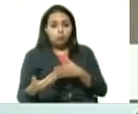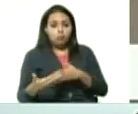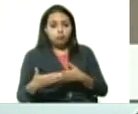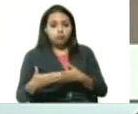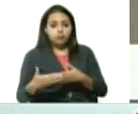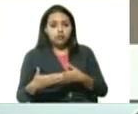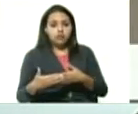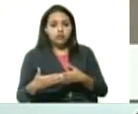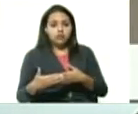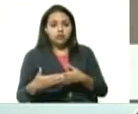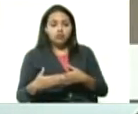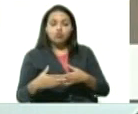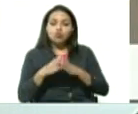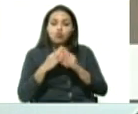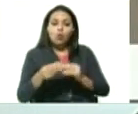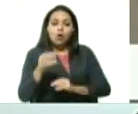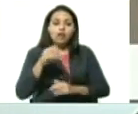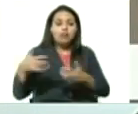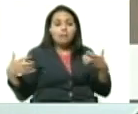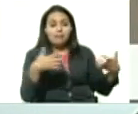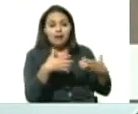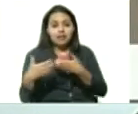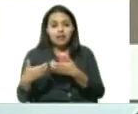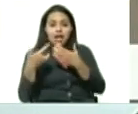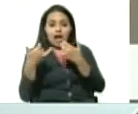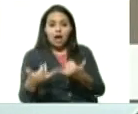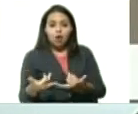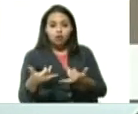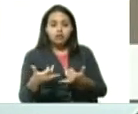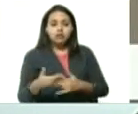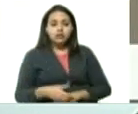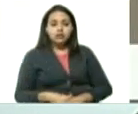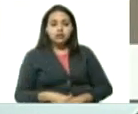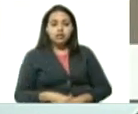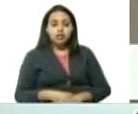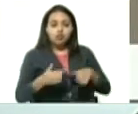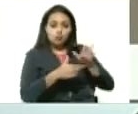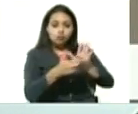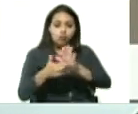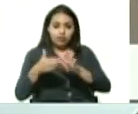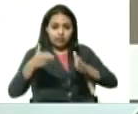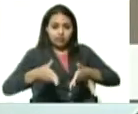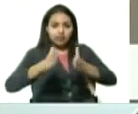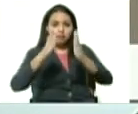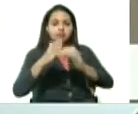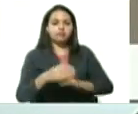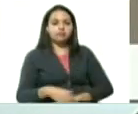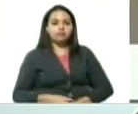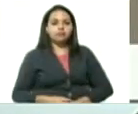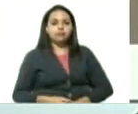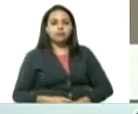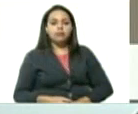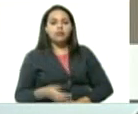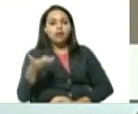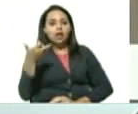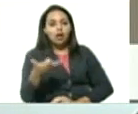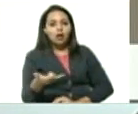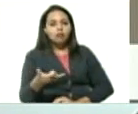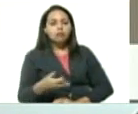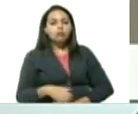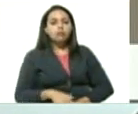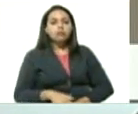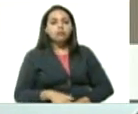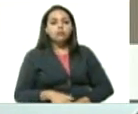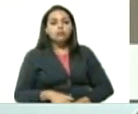bueno el destino nos ha tocado nos ha puesto en el camino para superar en este caso fíjese